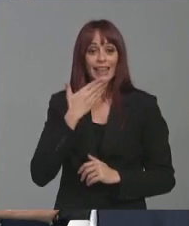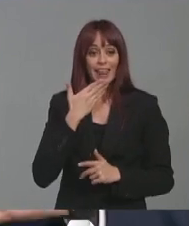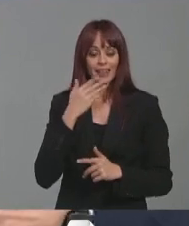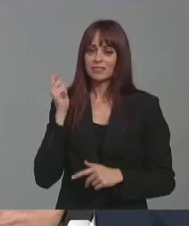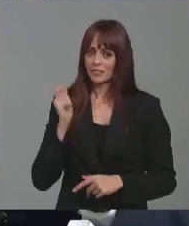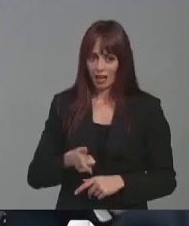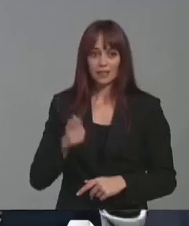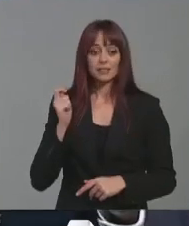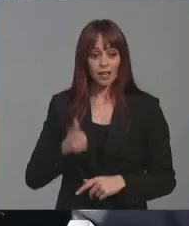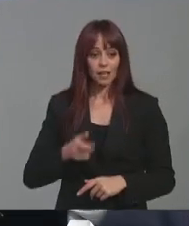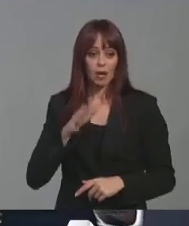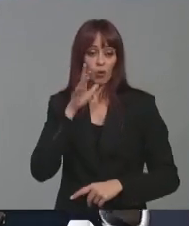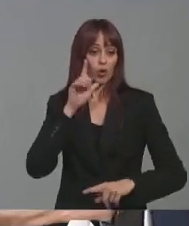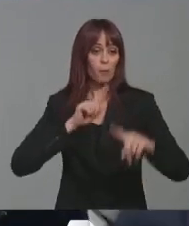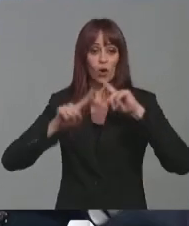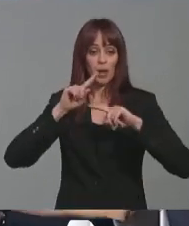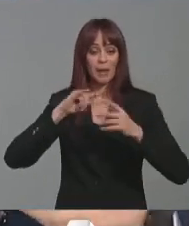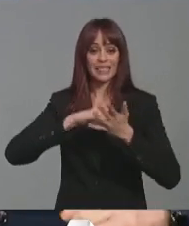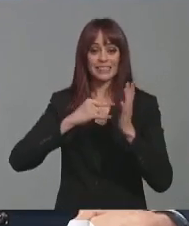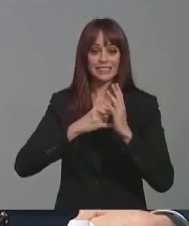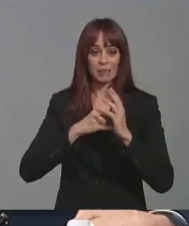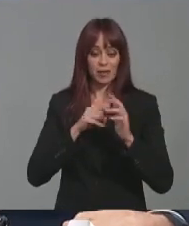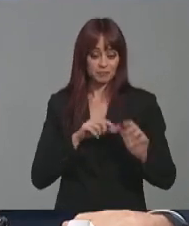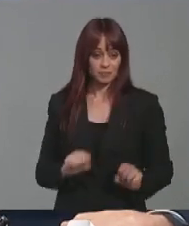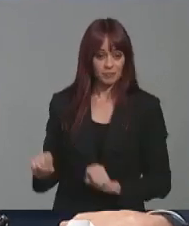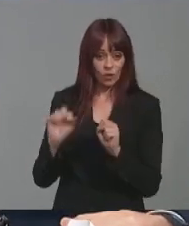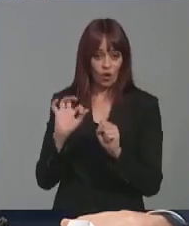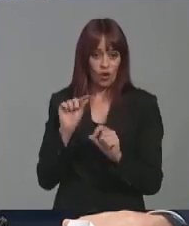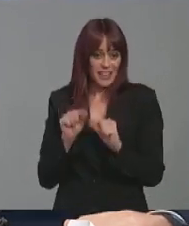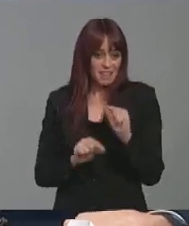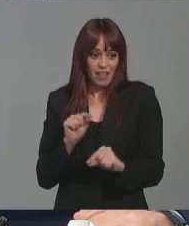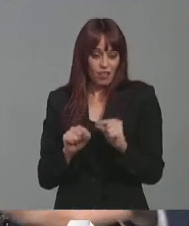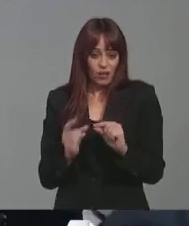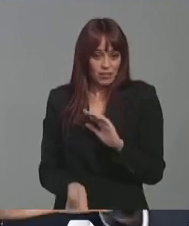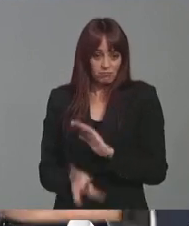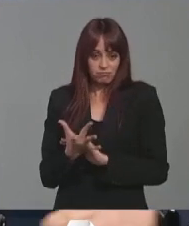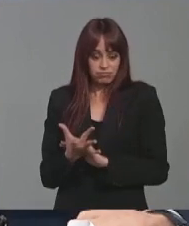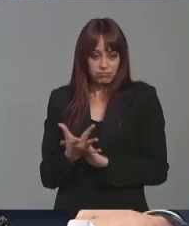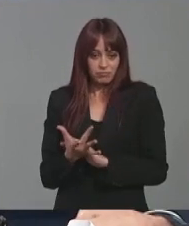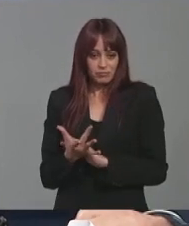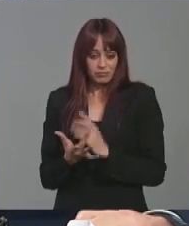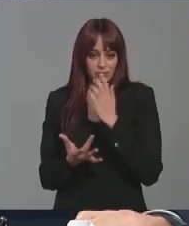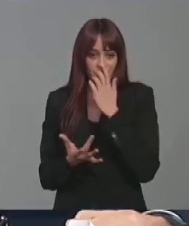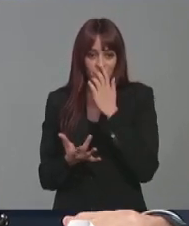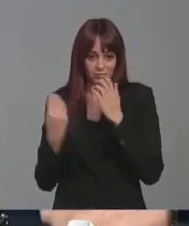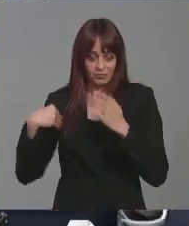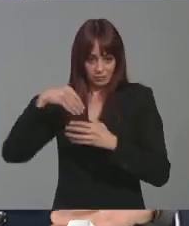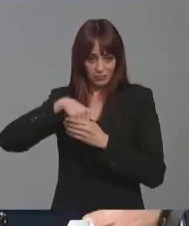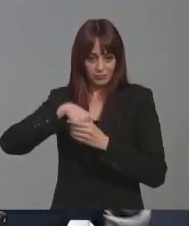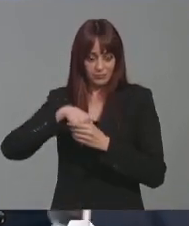frecuente por alteraciones del sistema inmune, por infecciones que aparecen bueno pues digamos intercurrentes